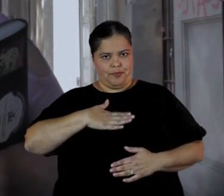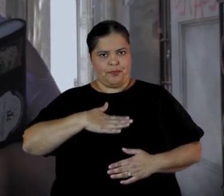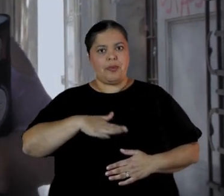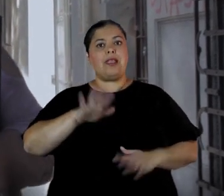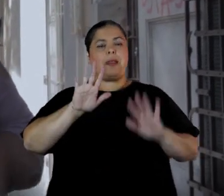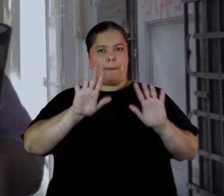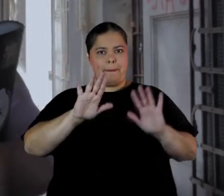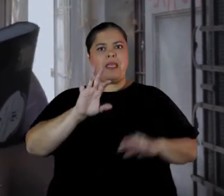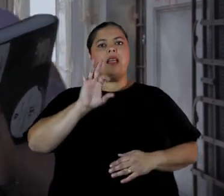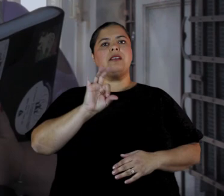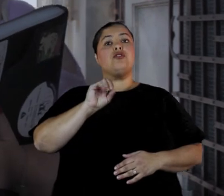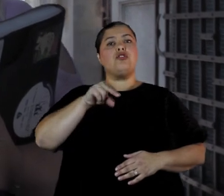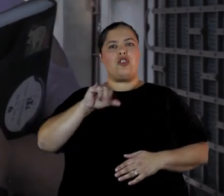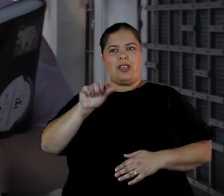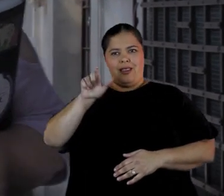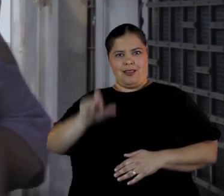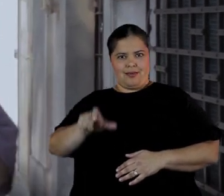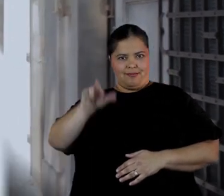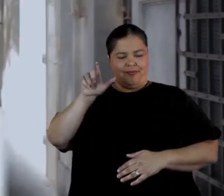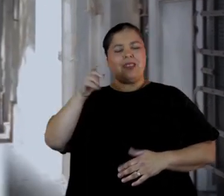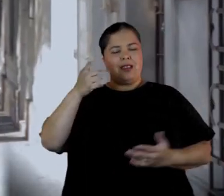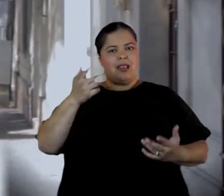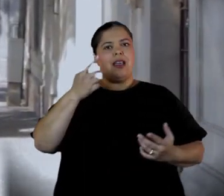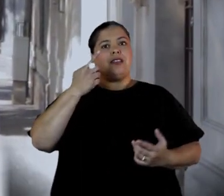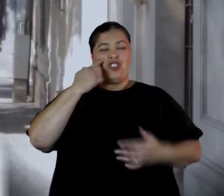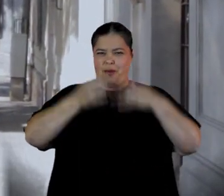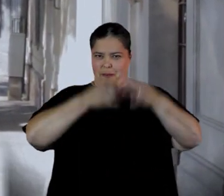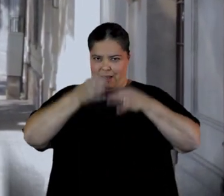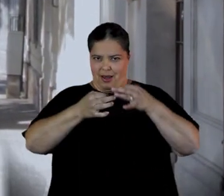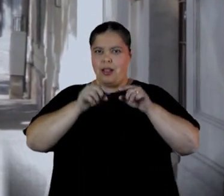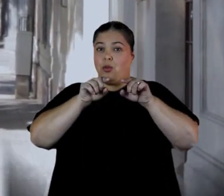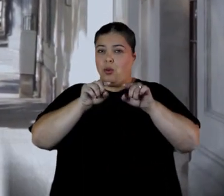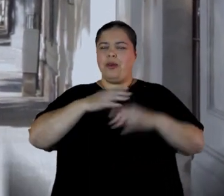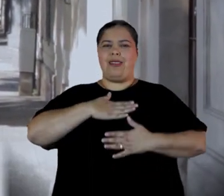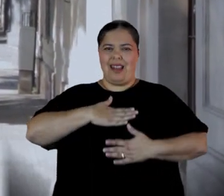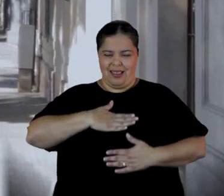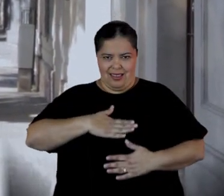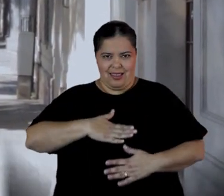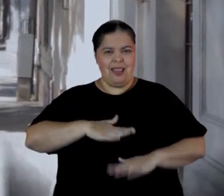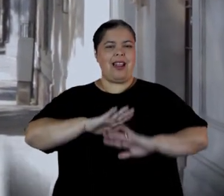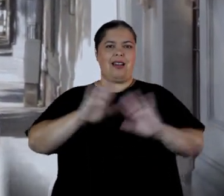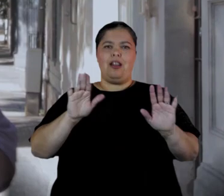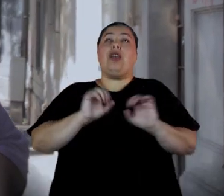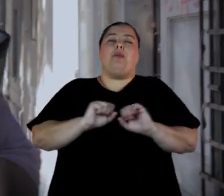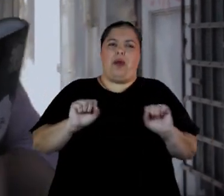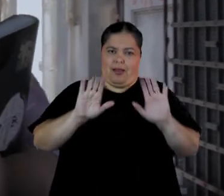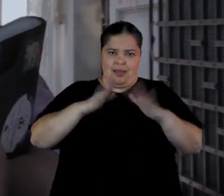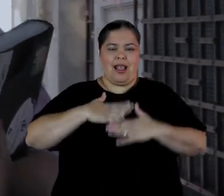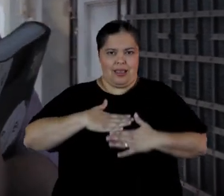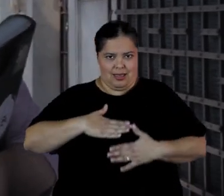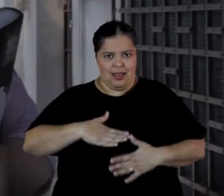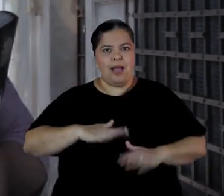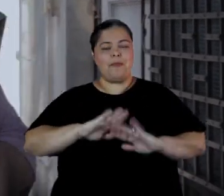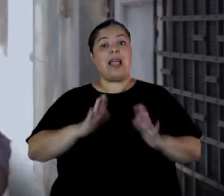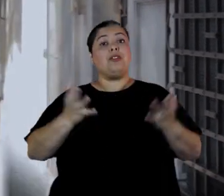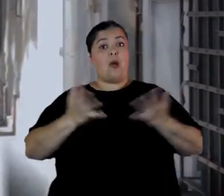Sonia, mirá, yo te explico una cosa, tú tranquila dentro de todo lo posible, ¿sí? Yo ahora estoy